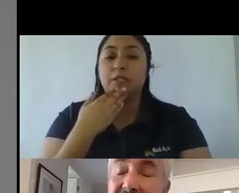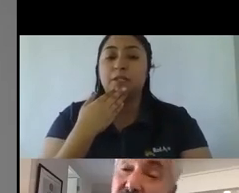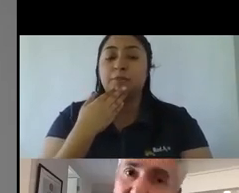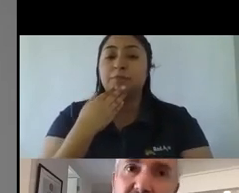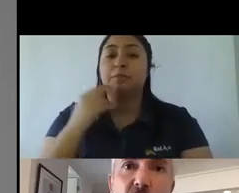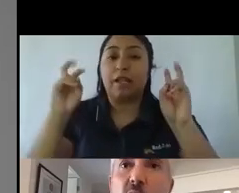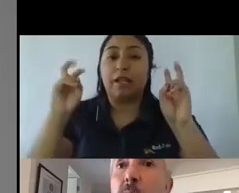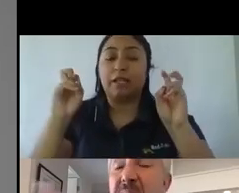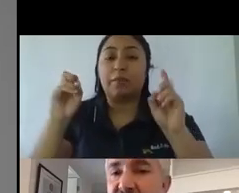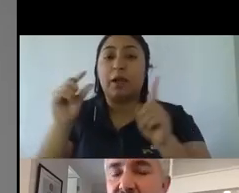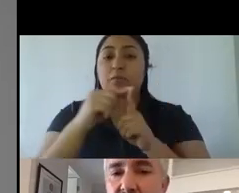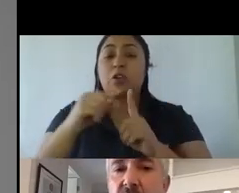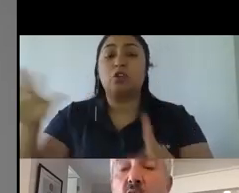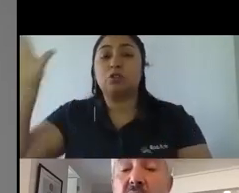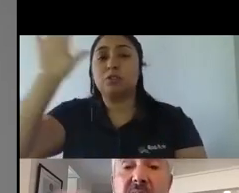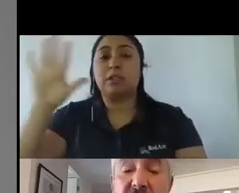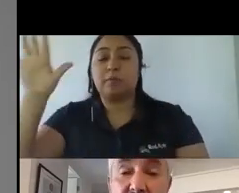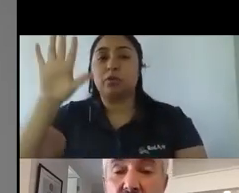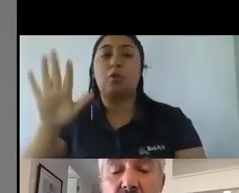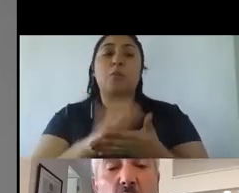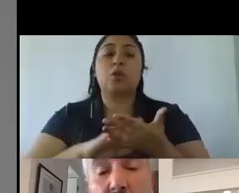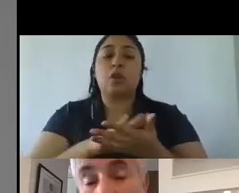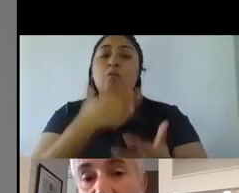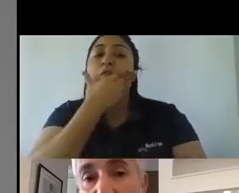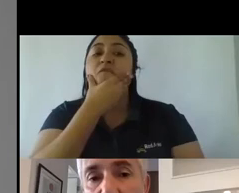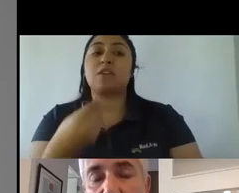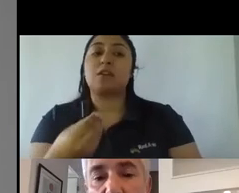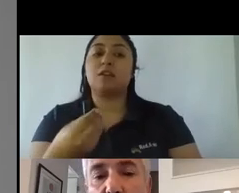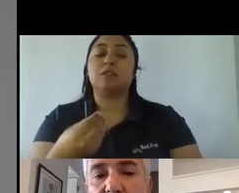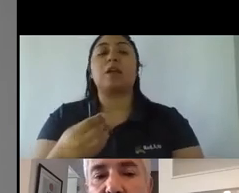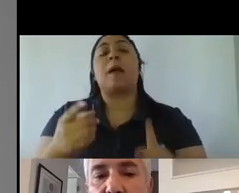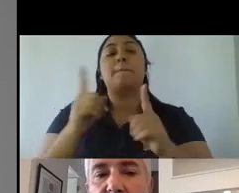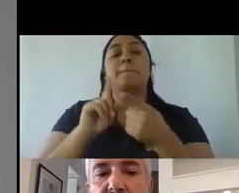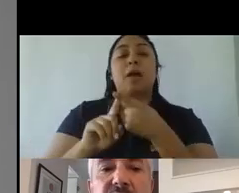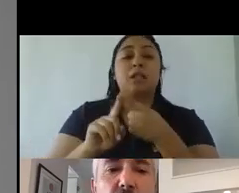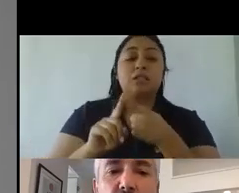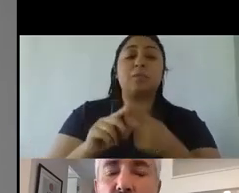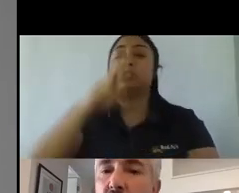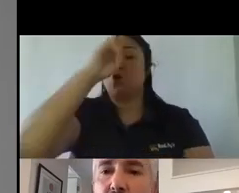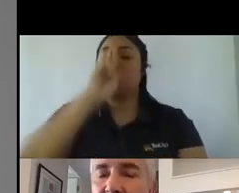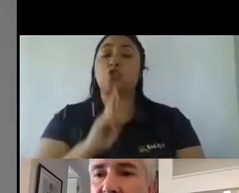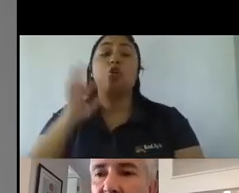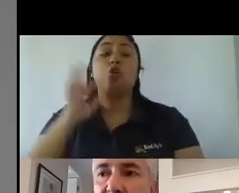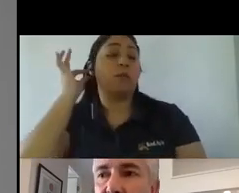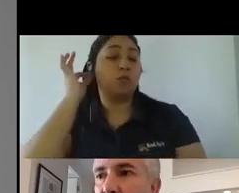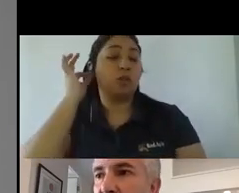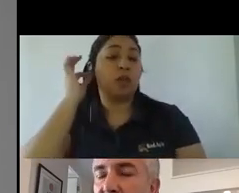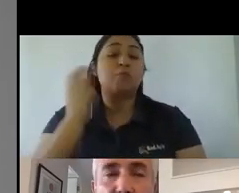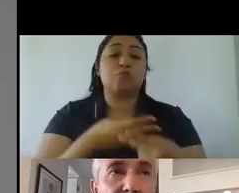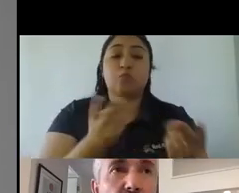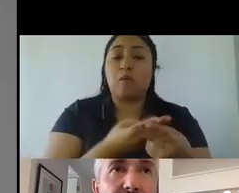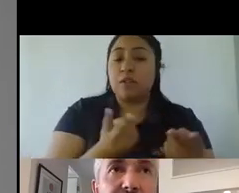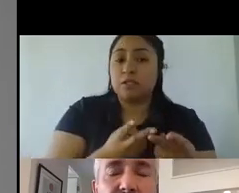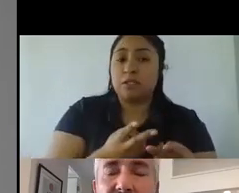tradicionales como belleza o la participación o el rol de la mujer en la publicidad y vemos cómo marcas dicen ok